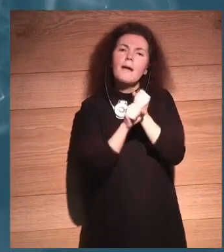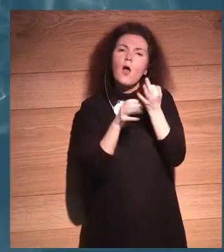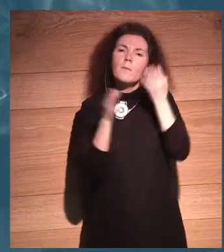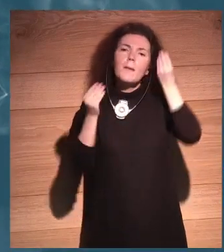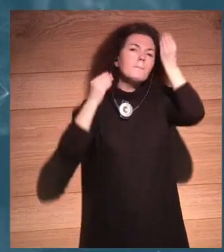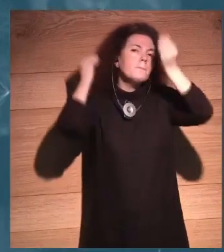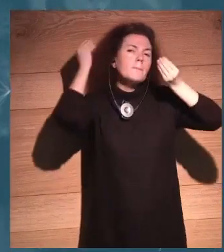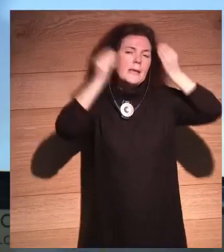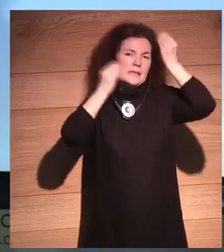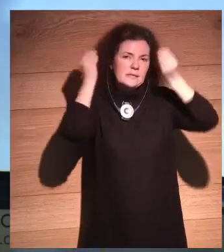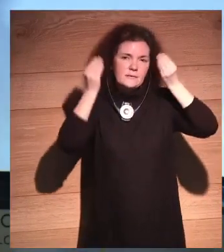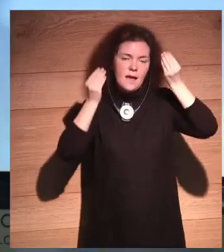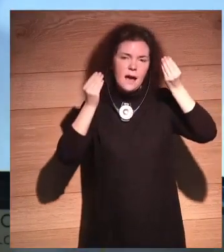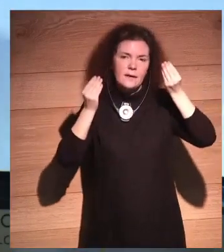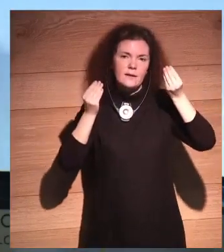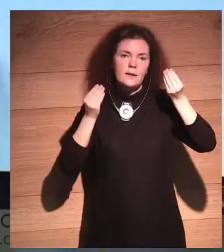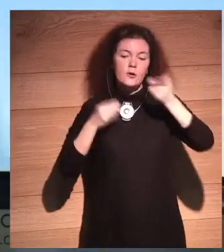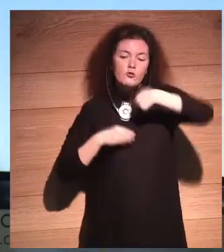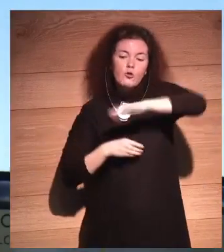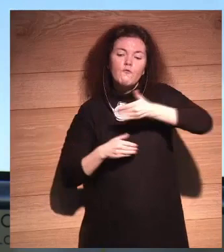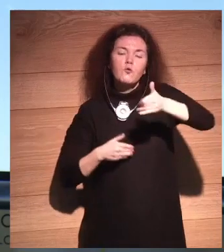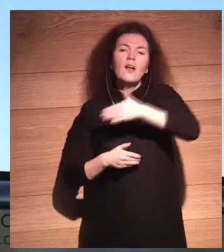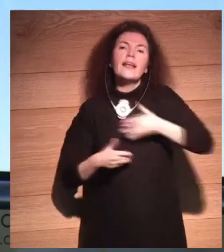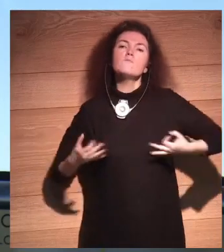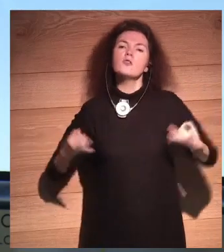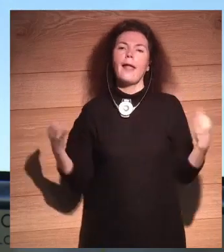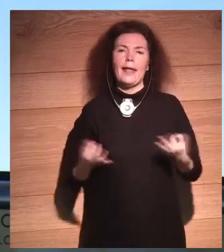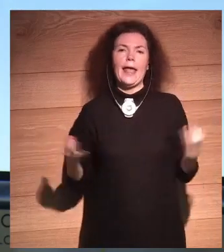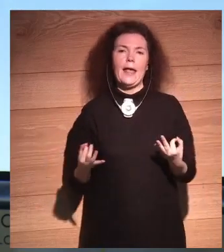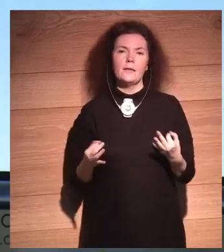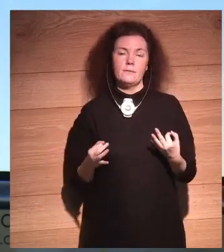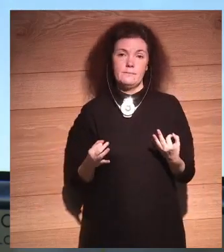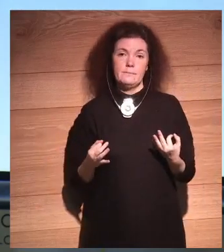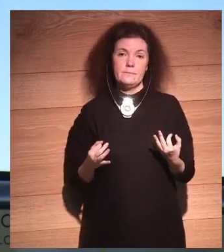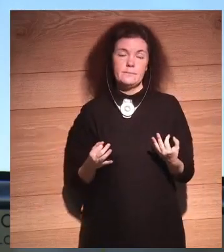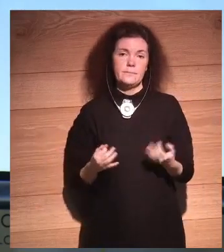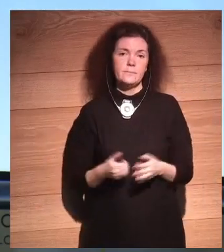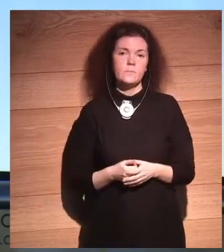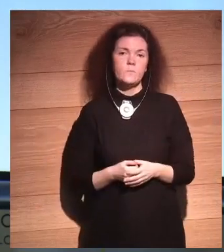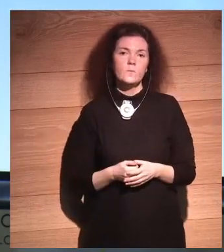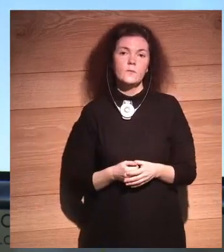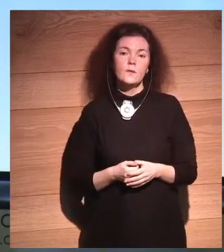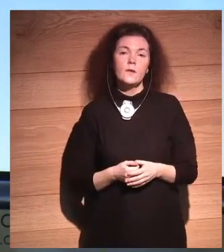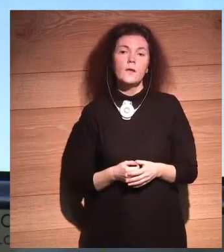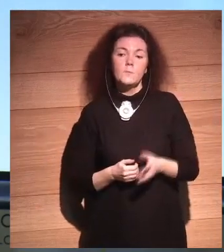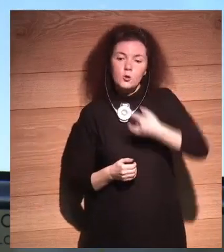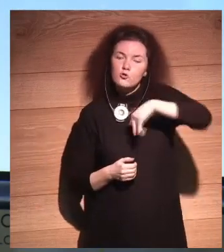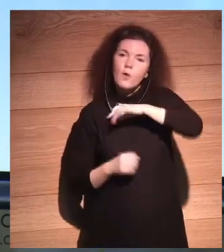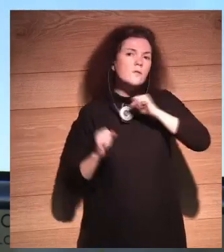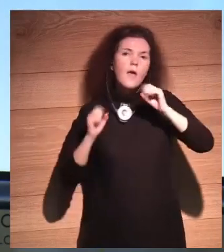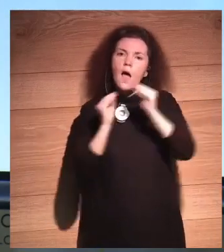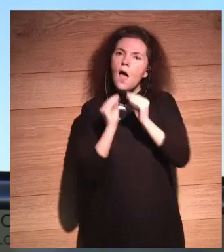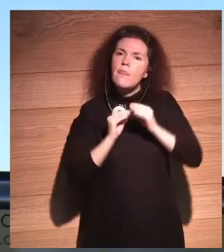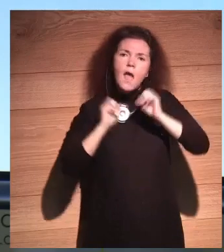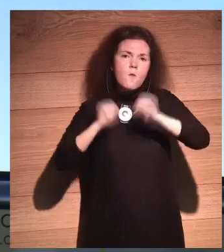pensar de qué es exactamente lo que queremos. Y os llamaría la atención lo de acuerdo que estamos. Incluso